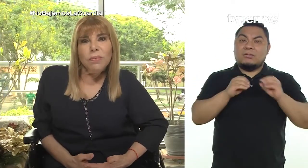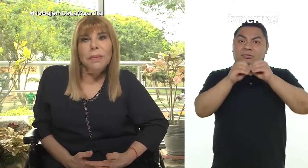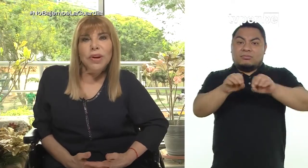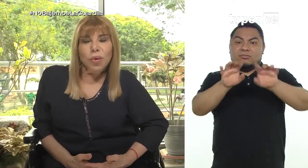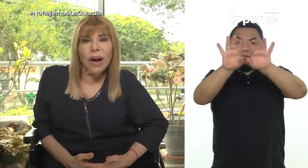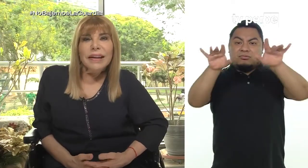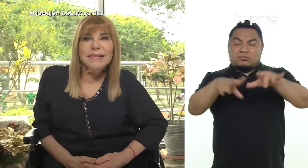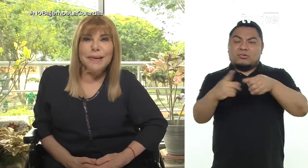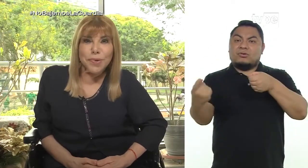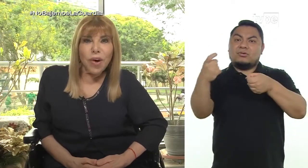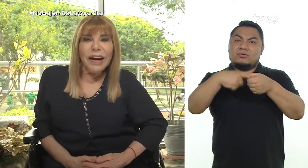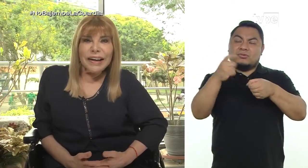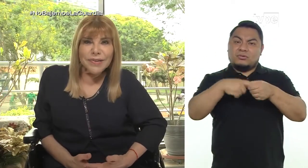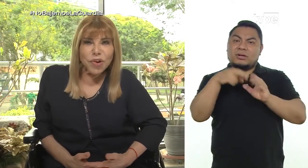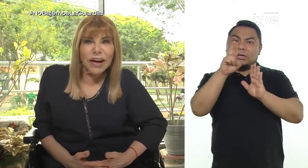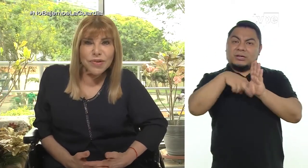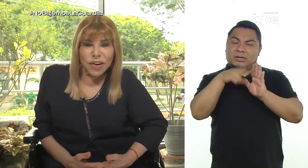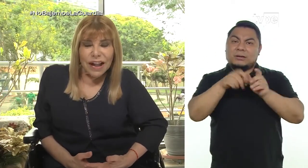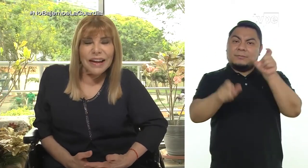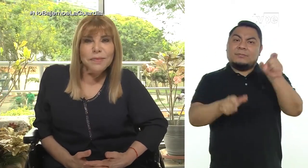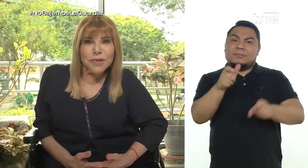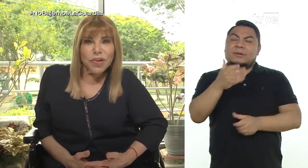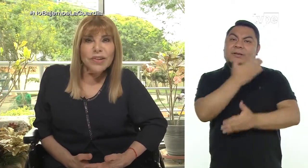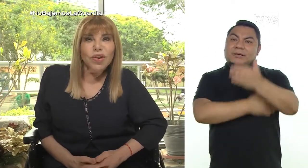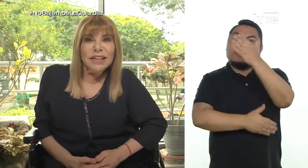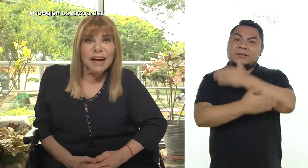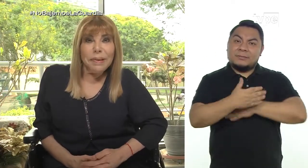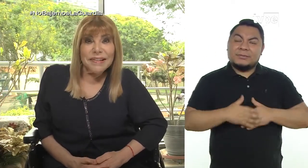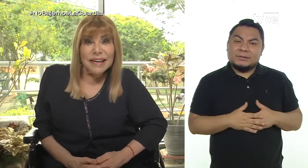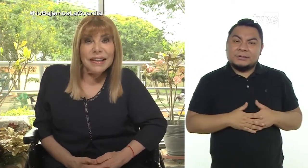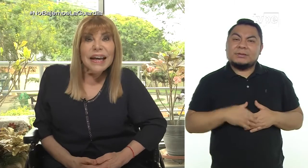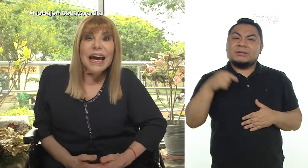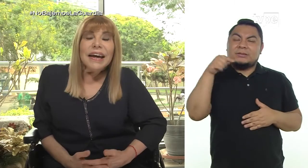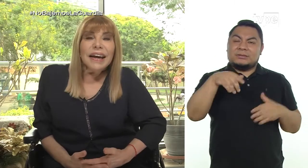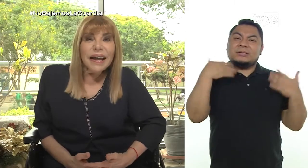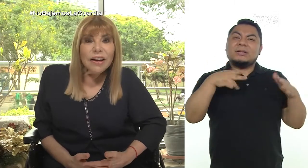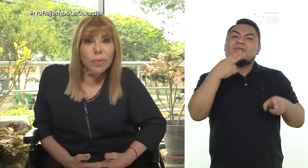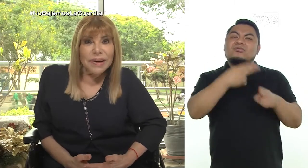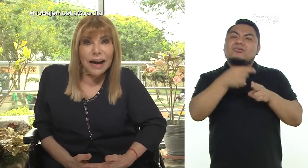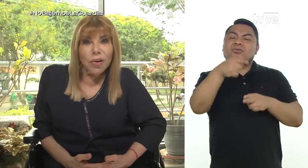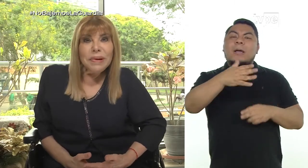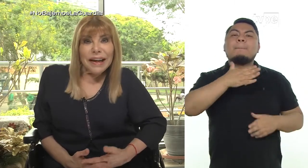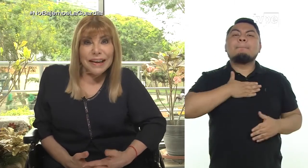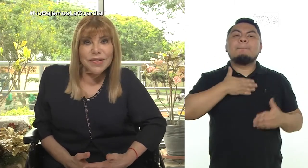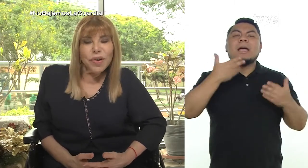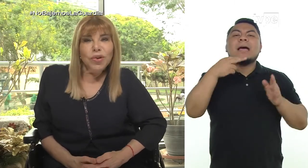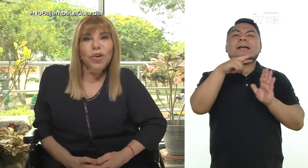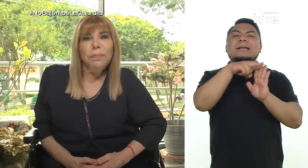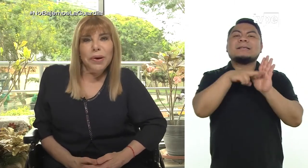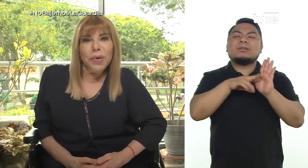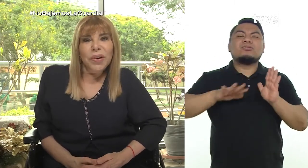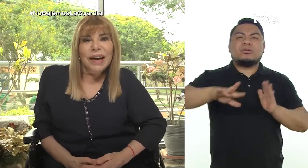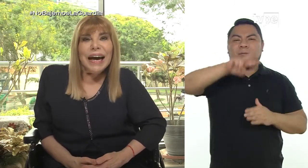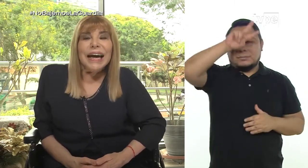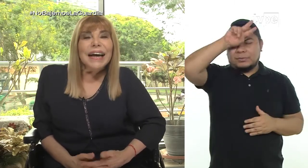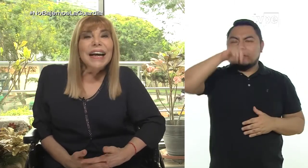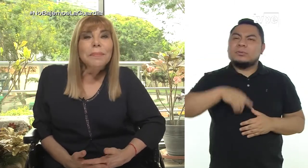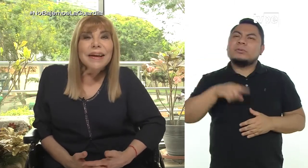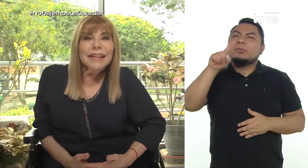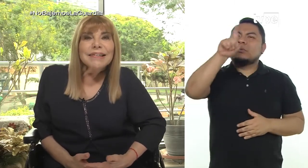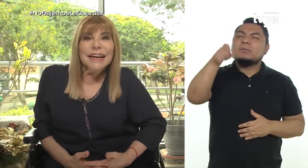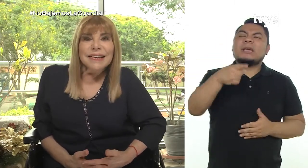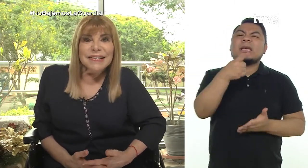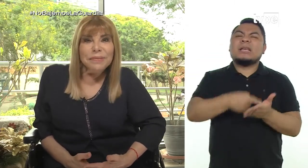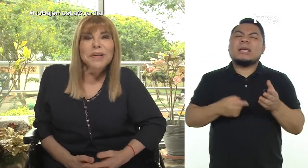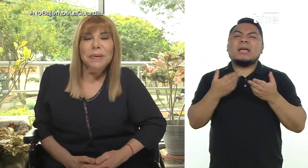la plataforma virtual de inscripción al Registro Nacional de las Personas con Discapacidad, que la han denominado Mi Registro en todo el Perú. ¿Qué